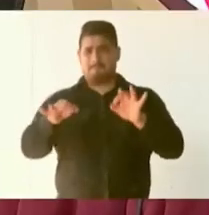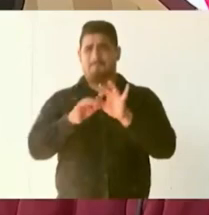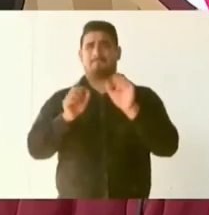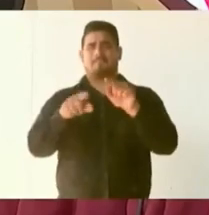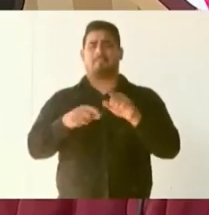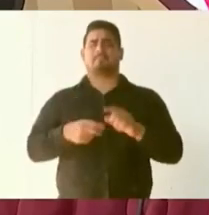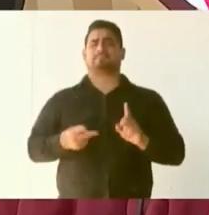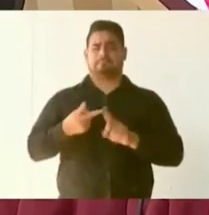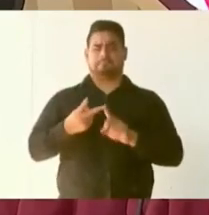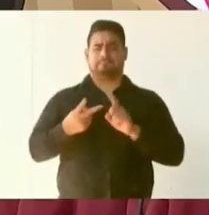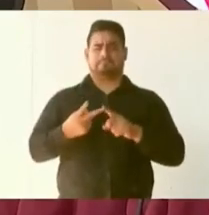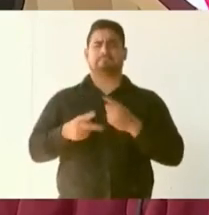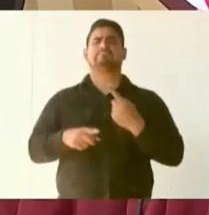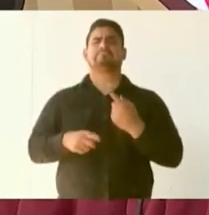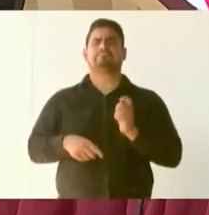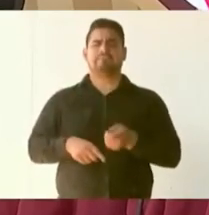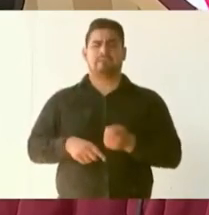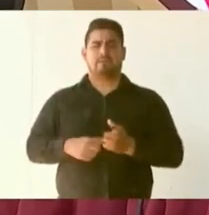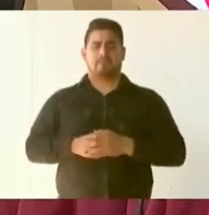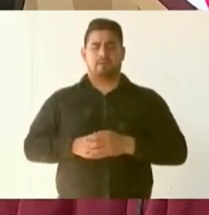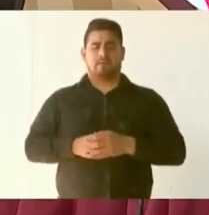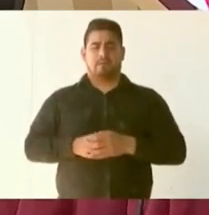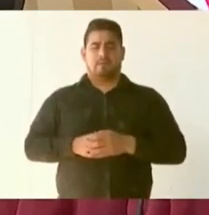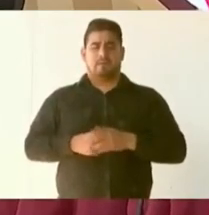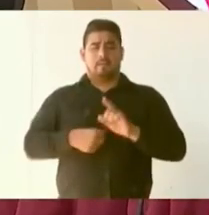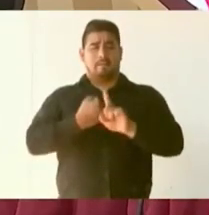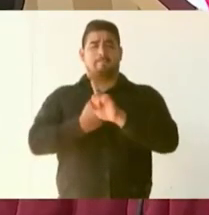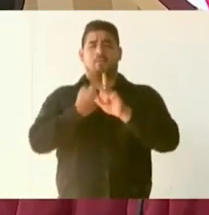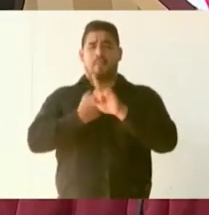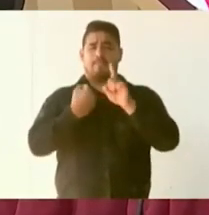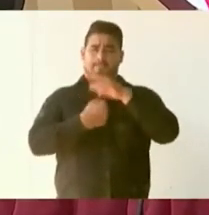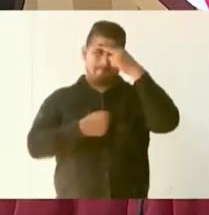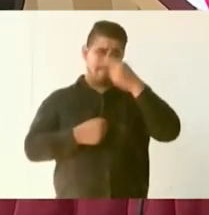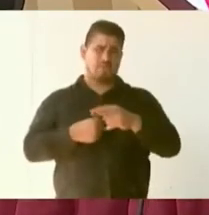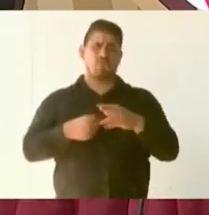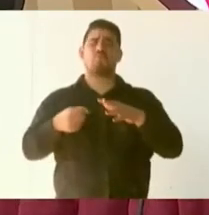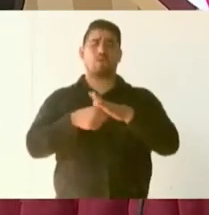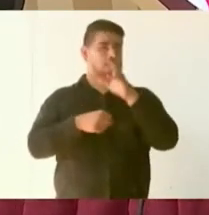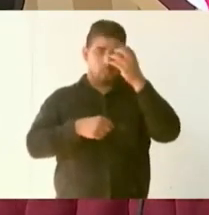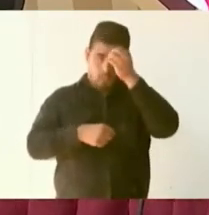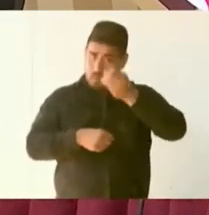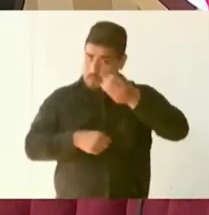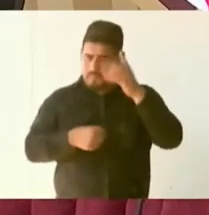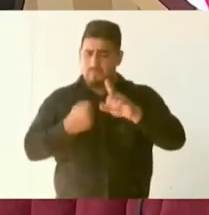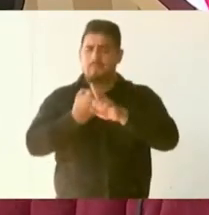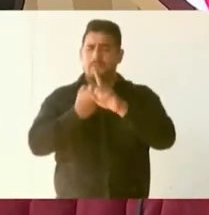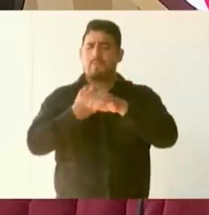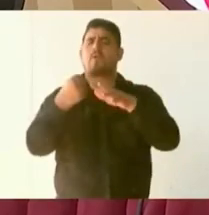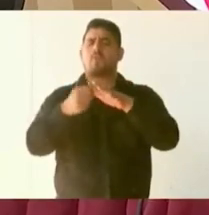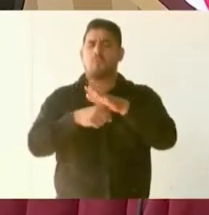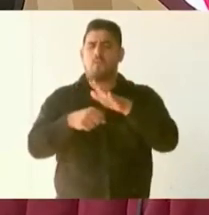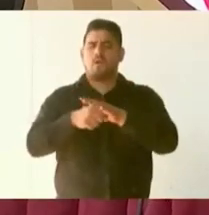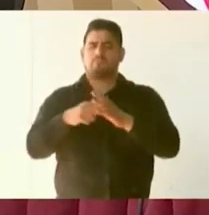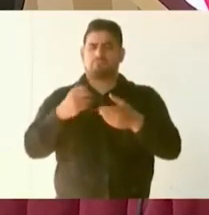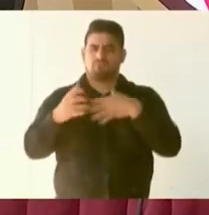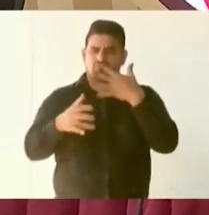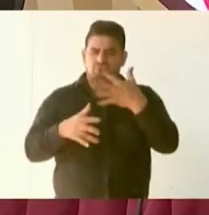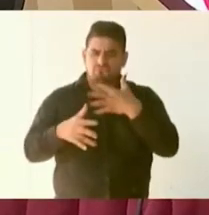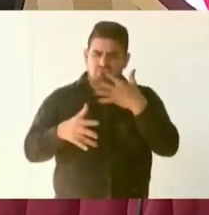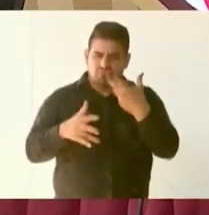porque el principal problema de México, no lo olvidemos, era la corrupción,